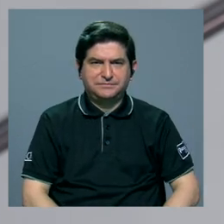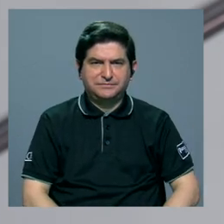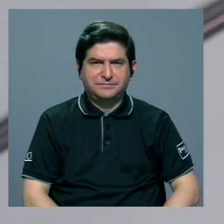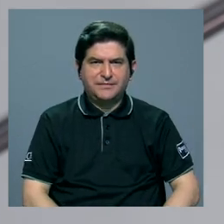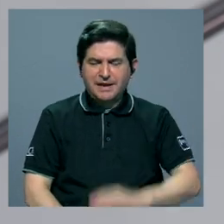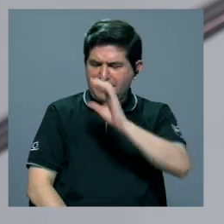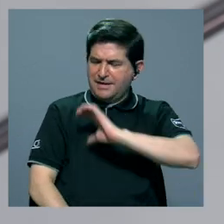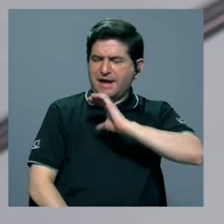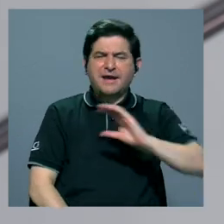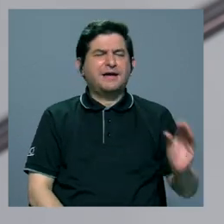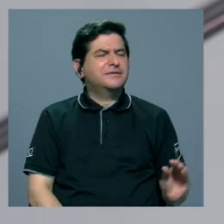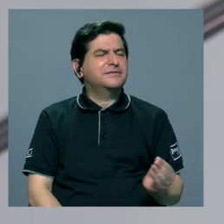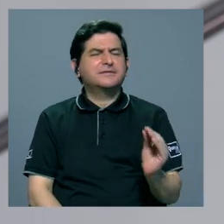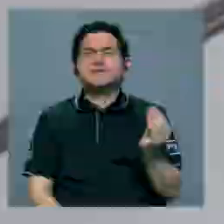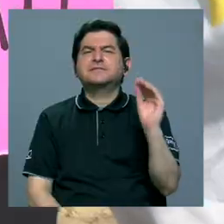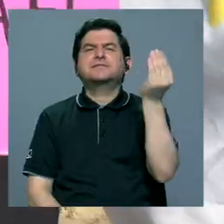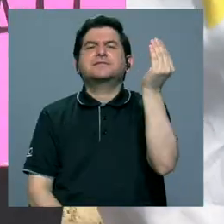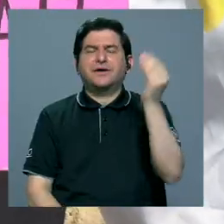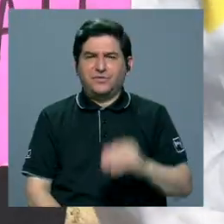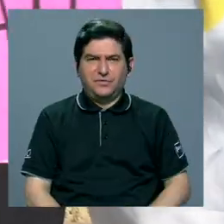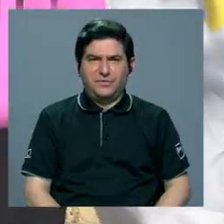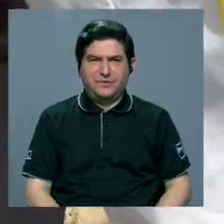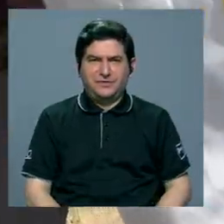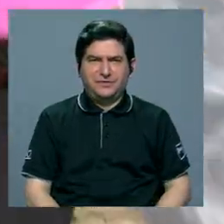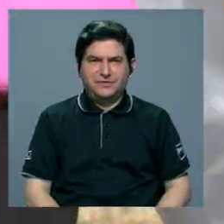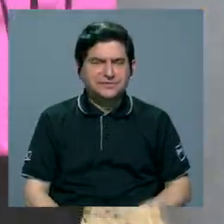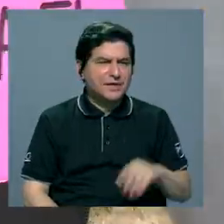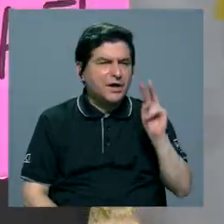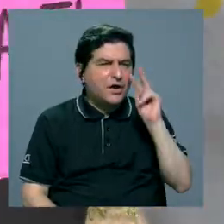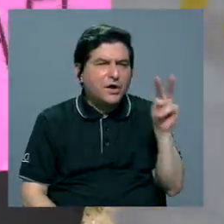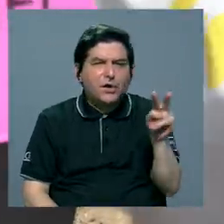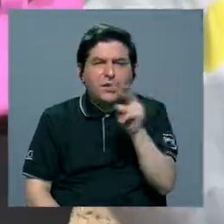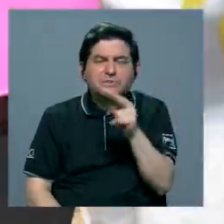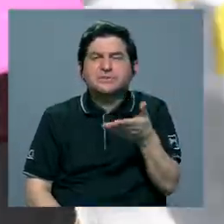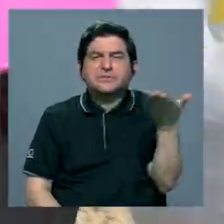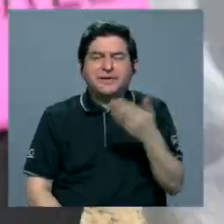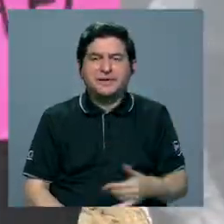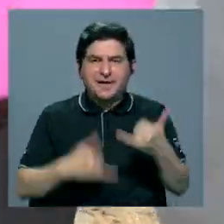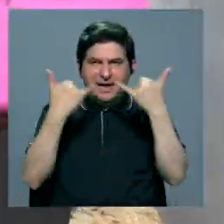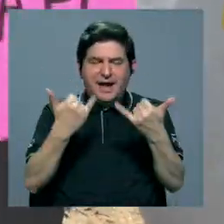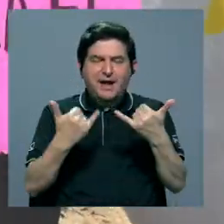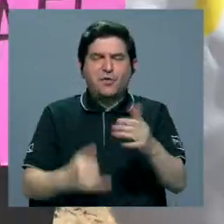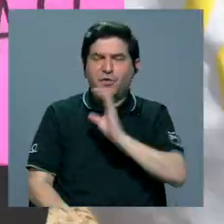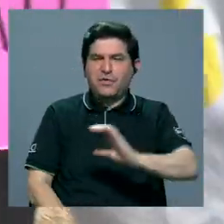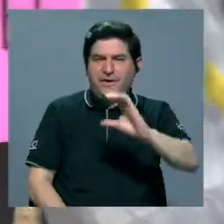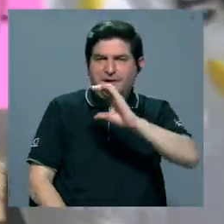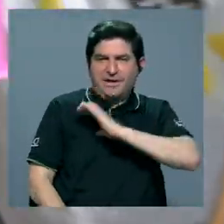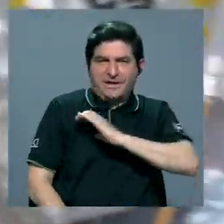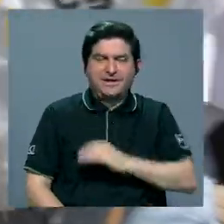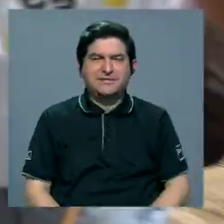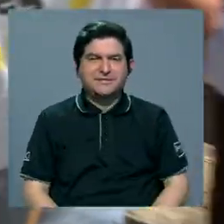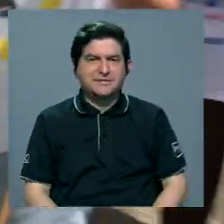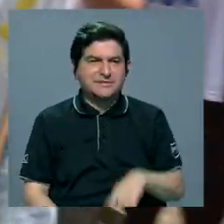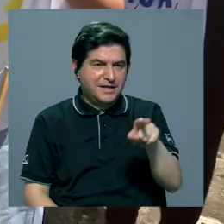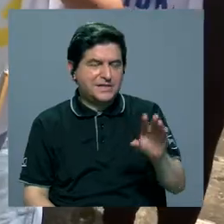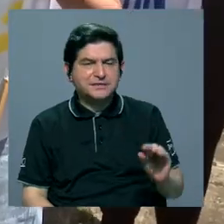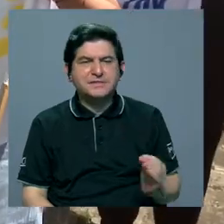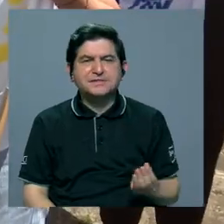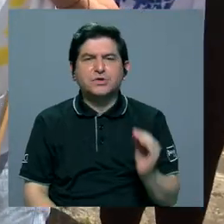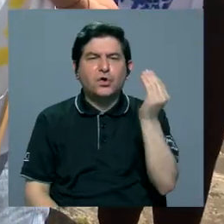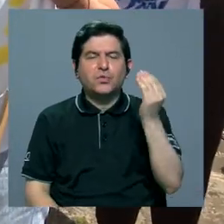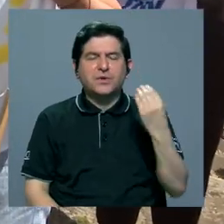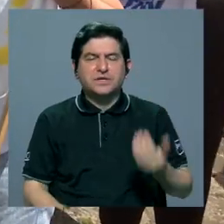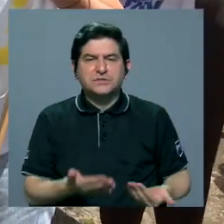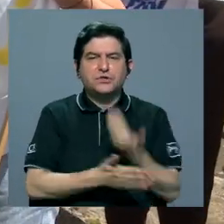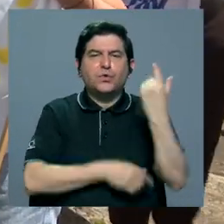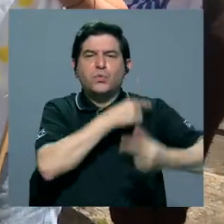perfila esta juventud? ¿Qué se puede observar de cómo se está perfilando esta nueva generación?